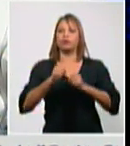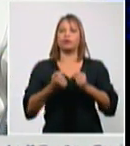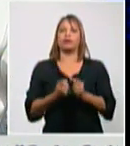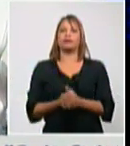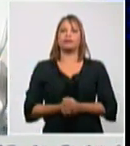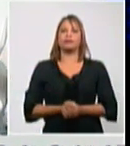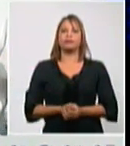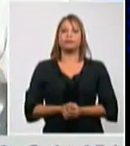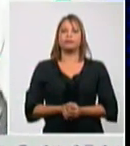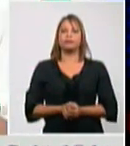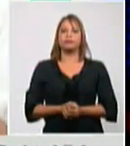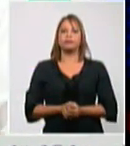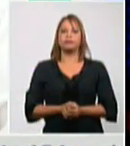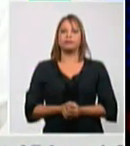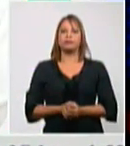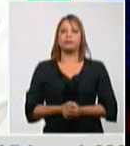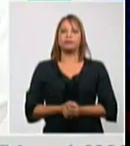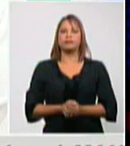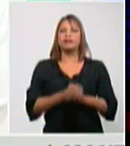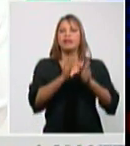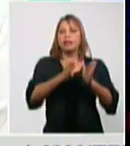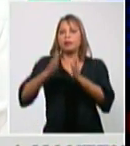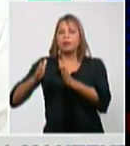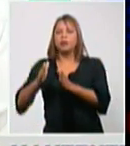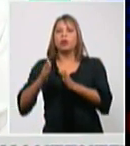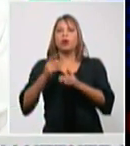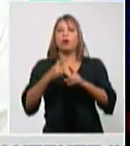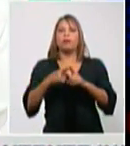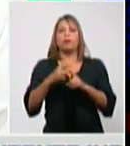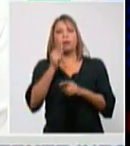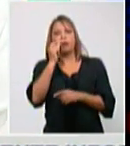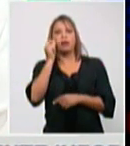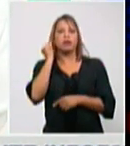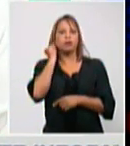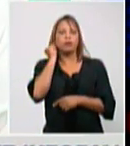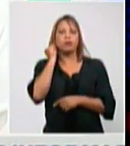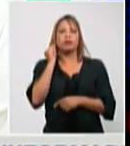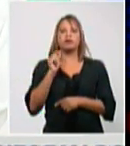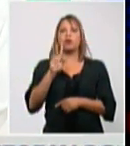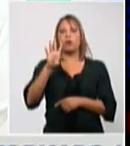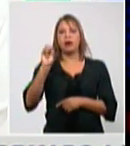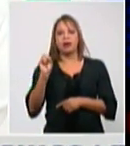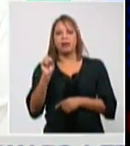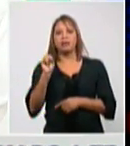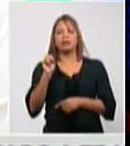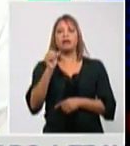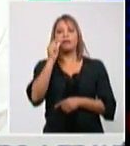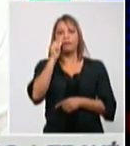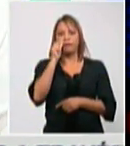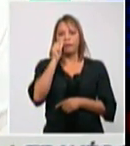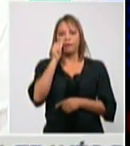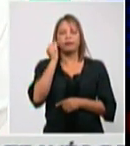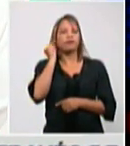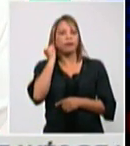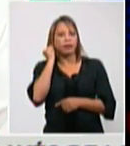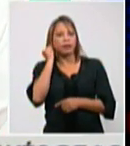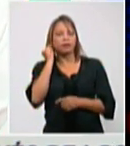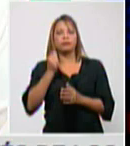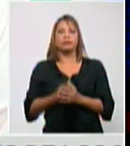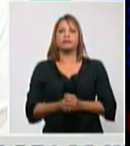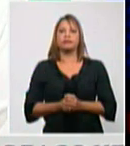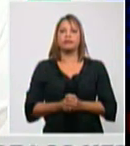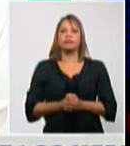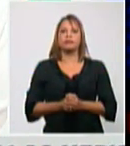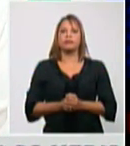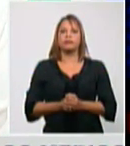Por sexo, ayer 40 pertenecen al sexo femenino, 46,5% y